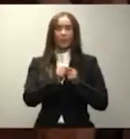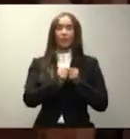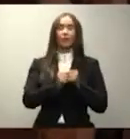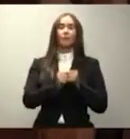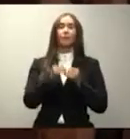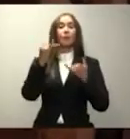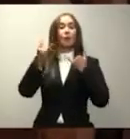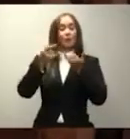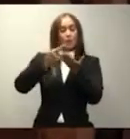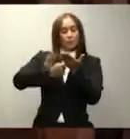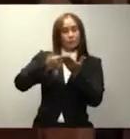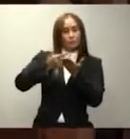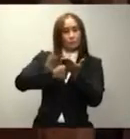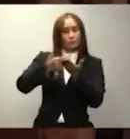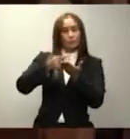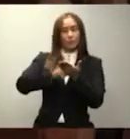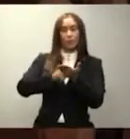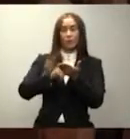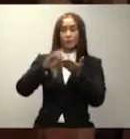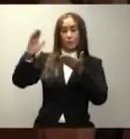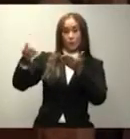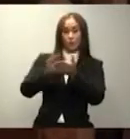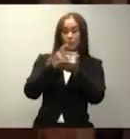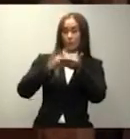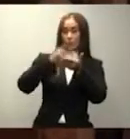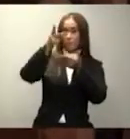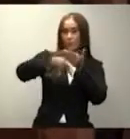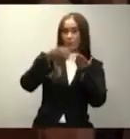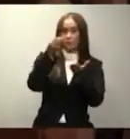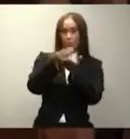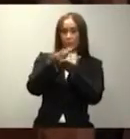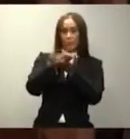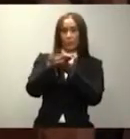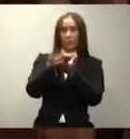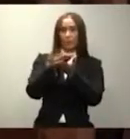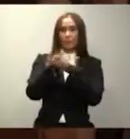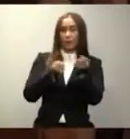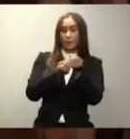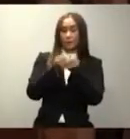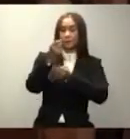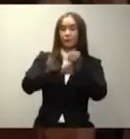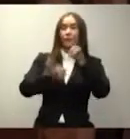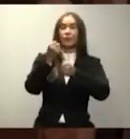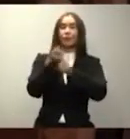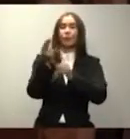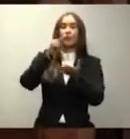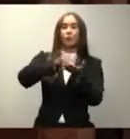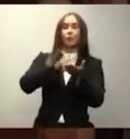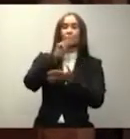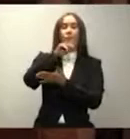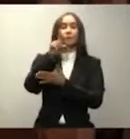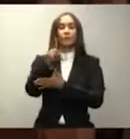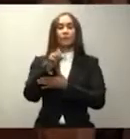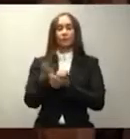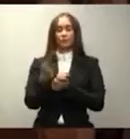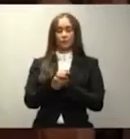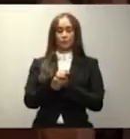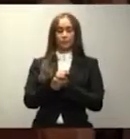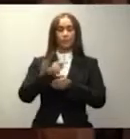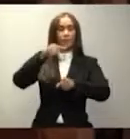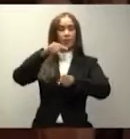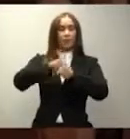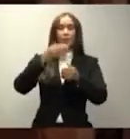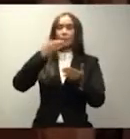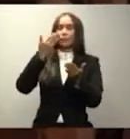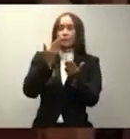discutiendo un nuevo presupuesto para el año 2021. Es el tiempo de la buena política, la que cuida a su